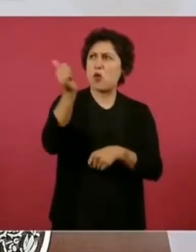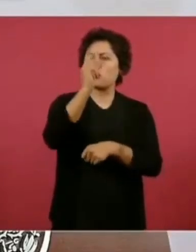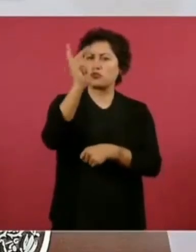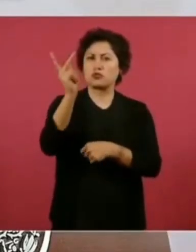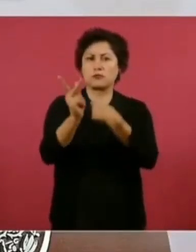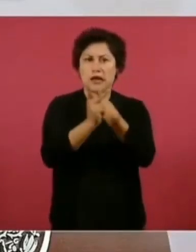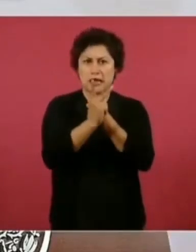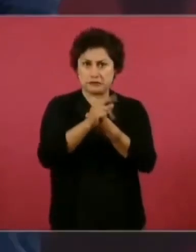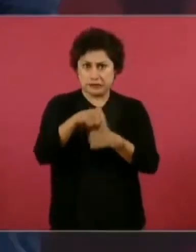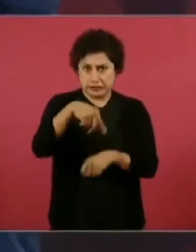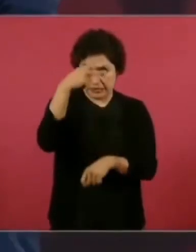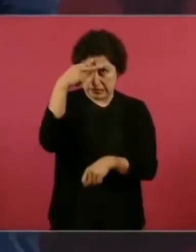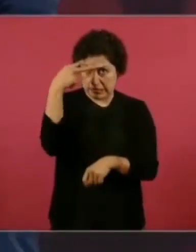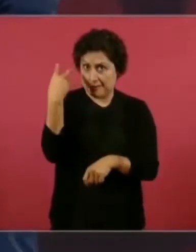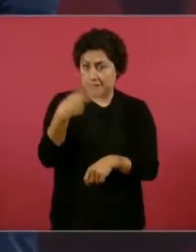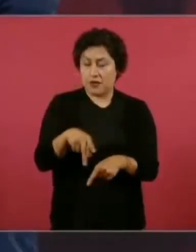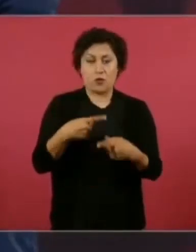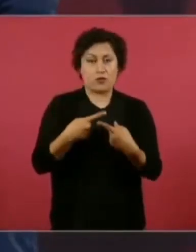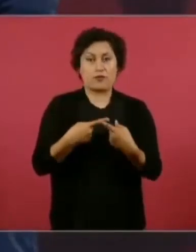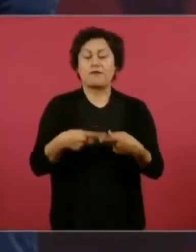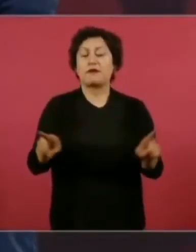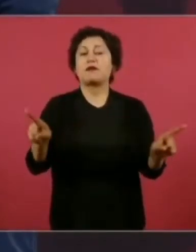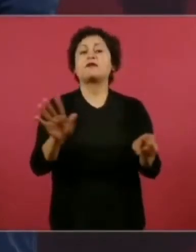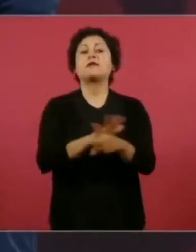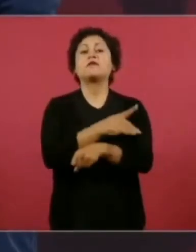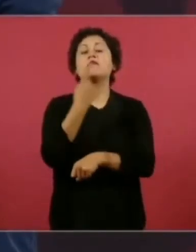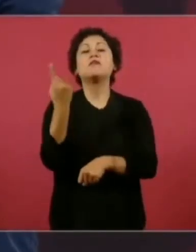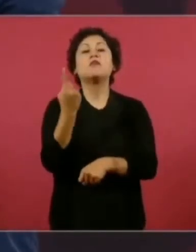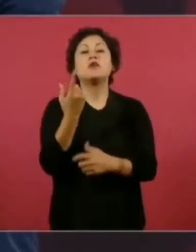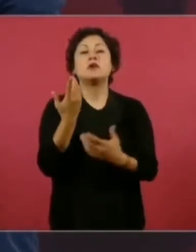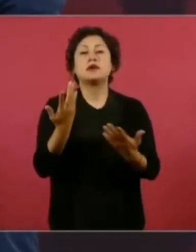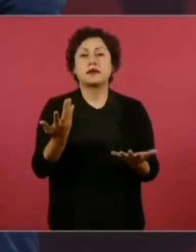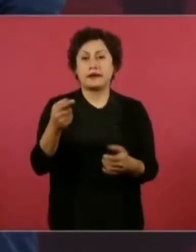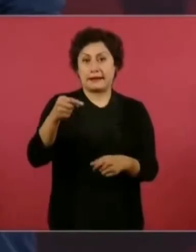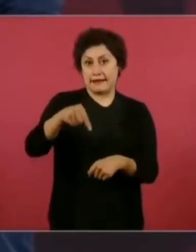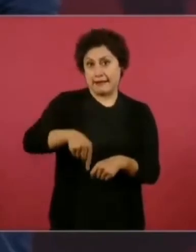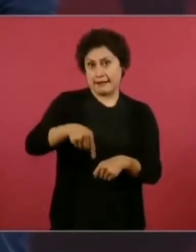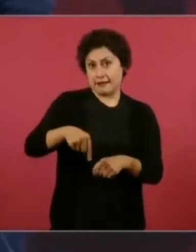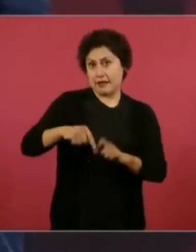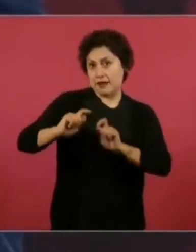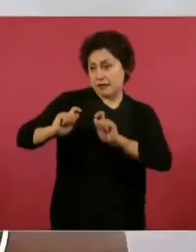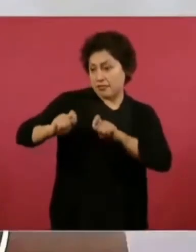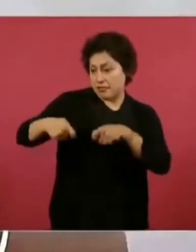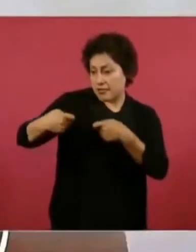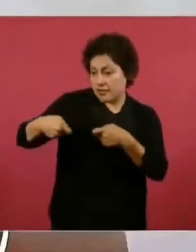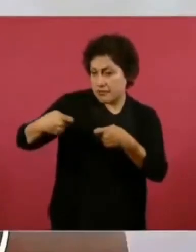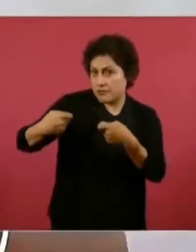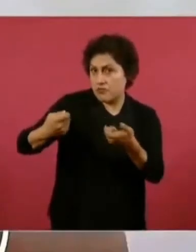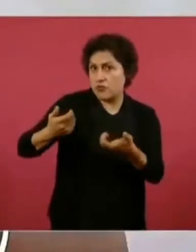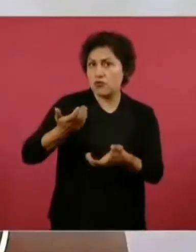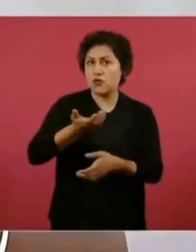adicciones,